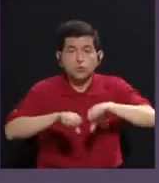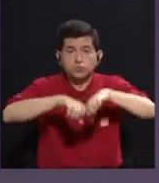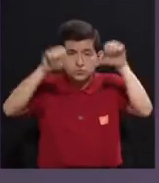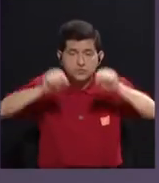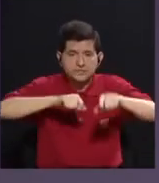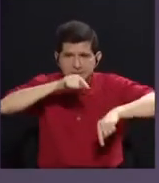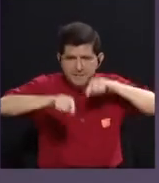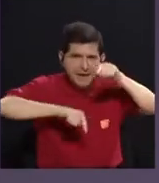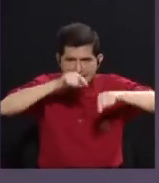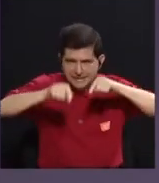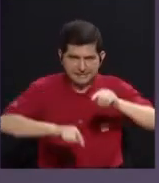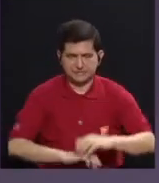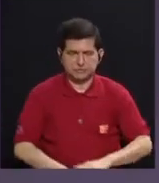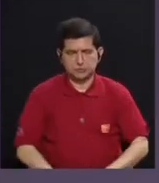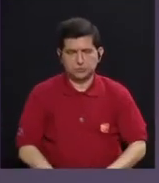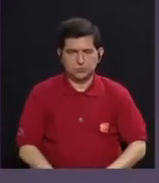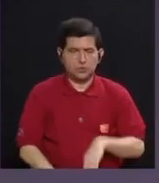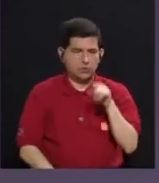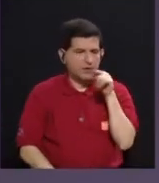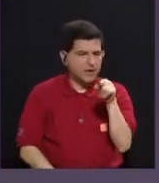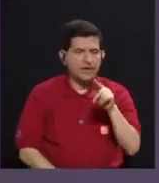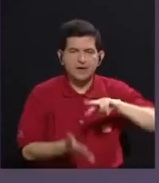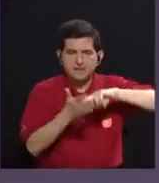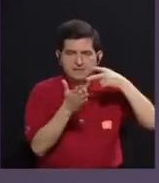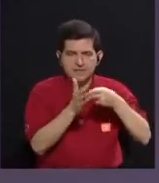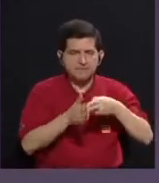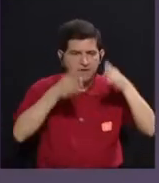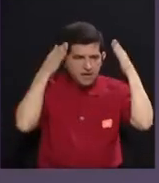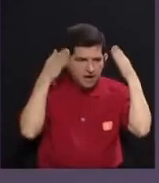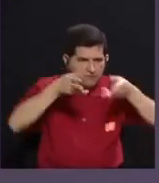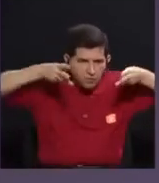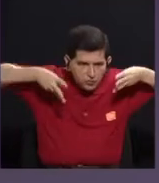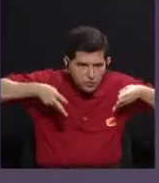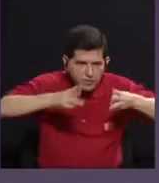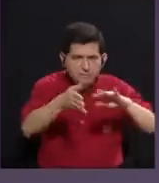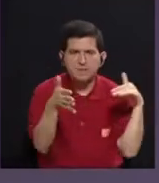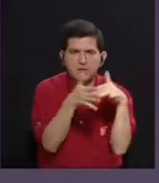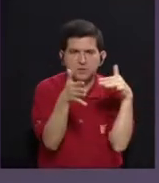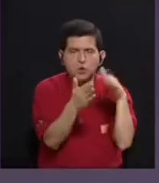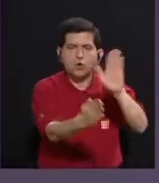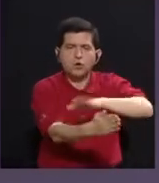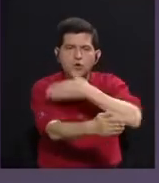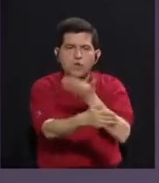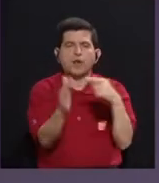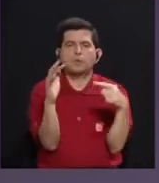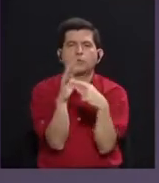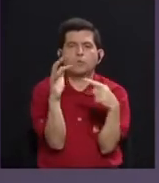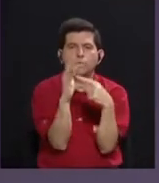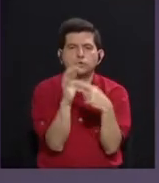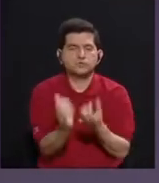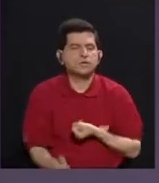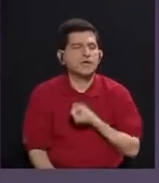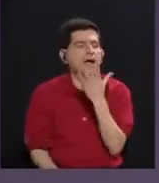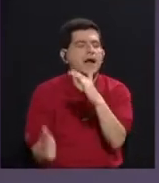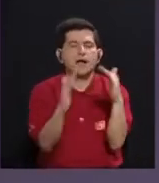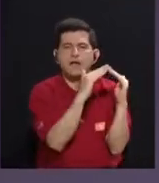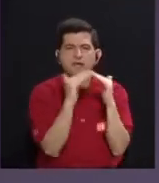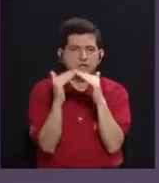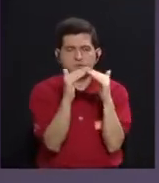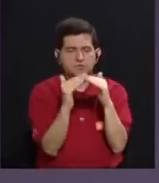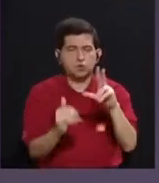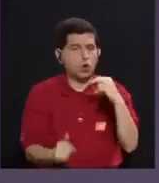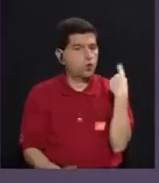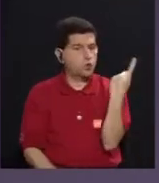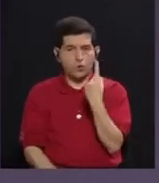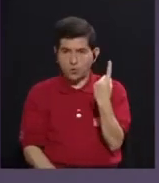un aparato crítico que se va a convertir en un foco metodológico de estudio de las músicas populares, expresiones urbanas, aunque no